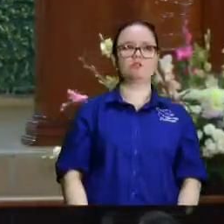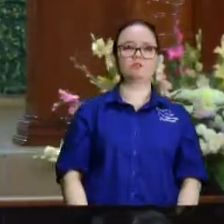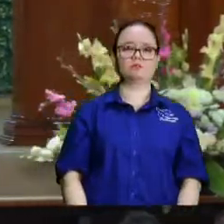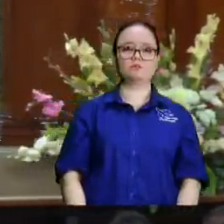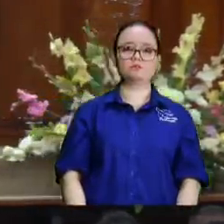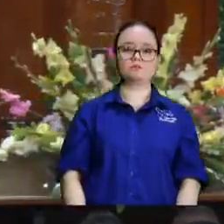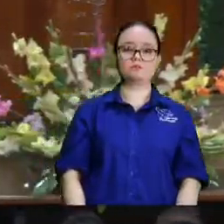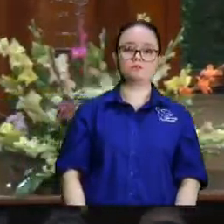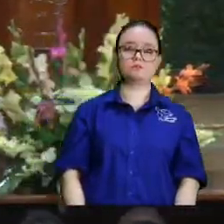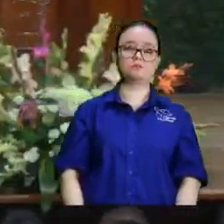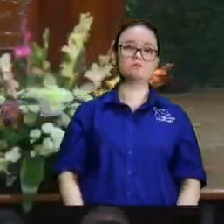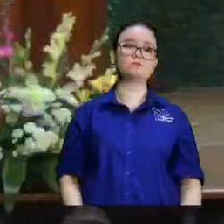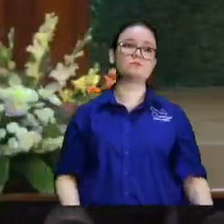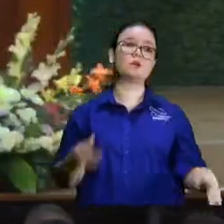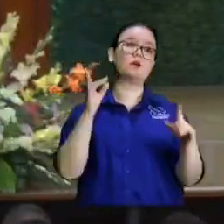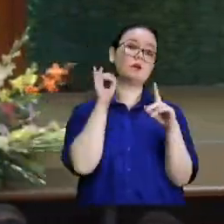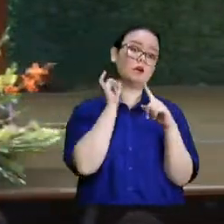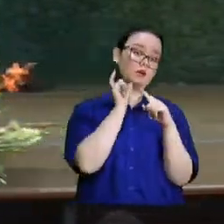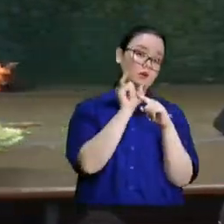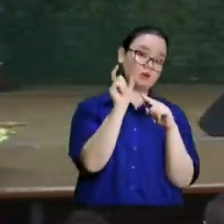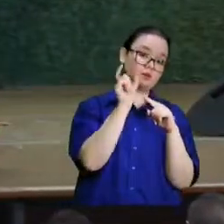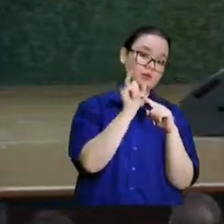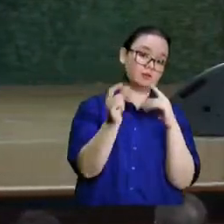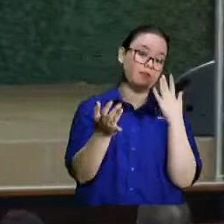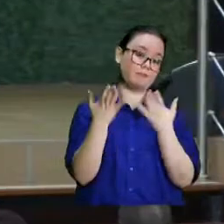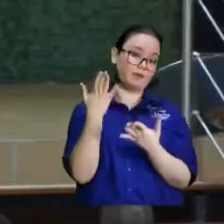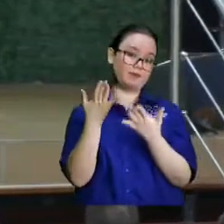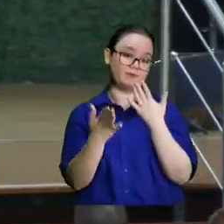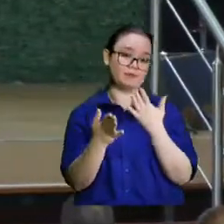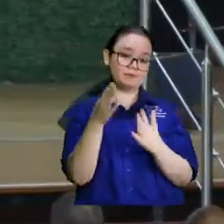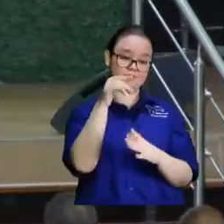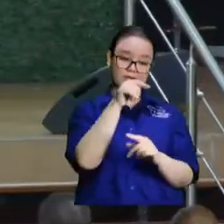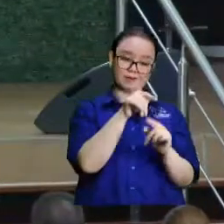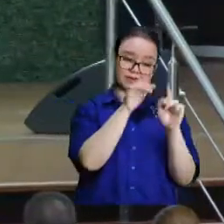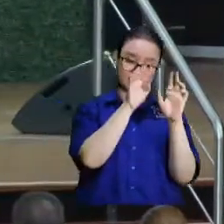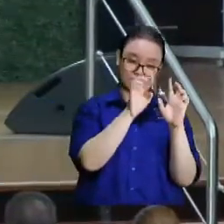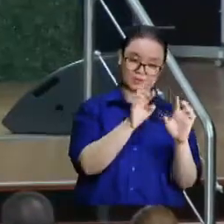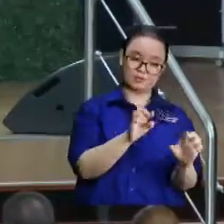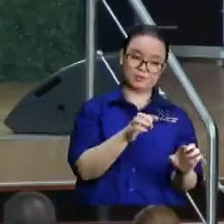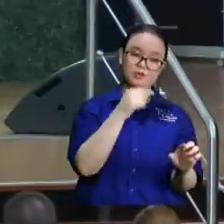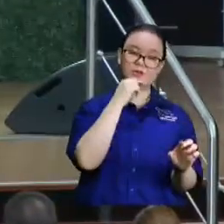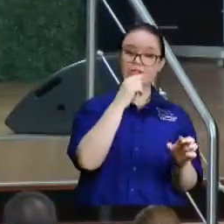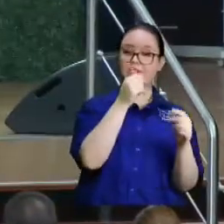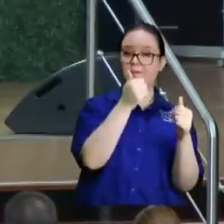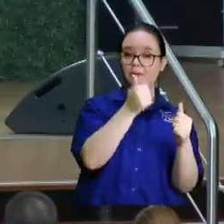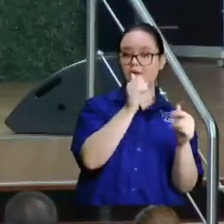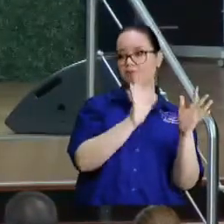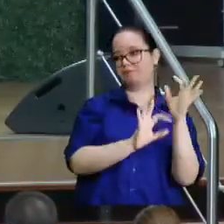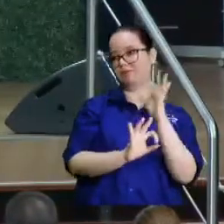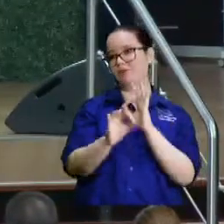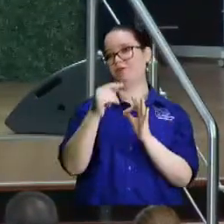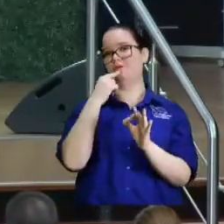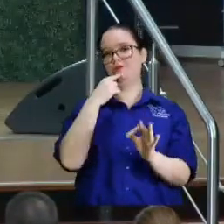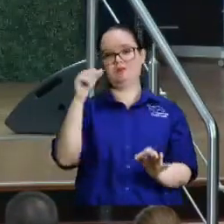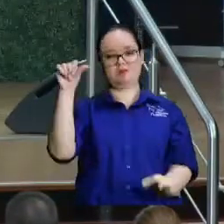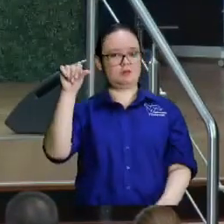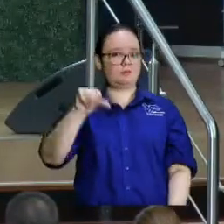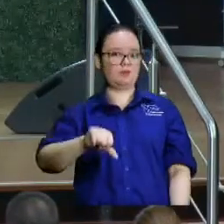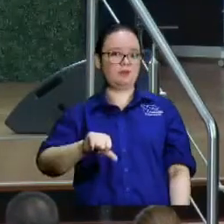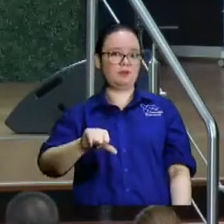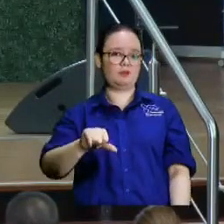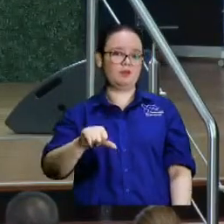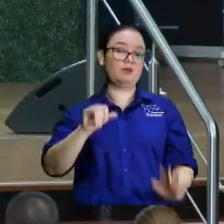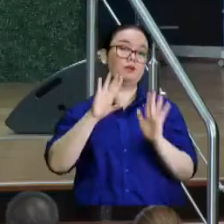que podría hacer esa persona un extraño. Nosotros salimos en YouTube